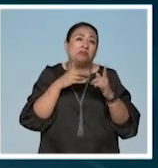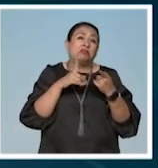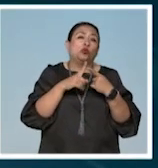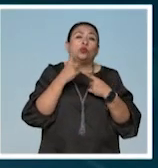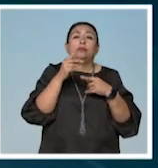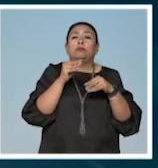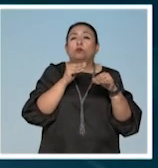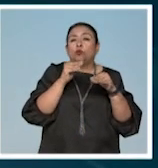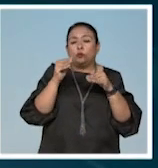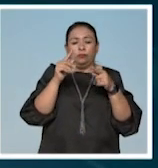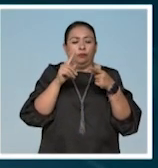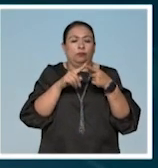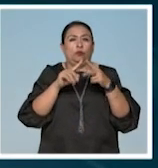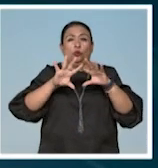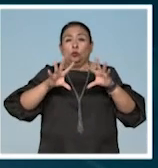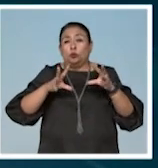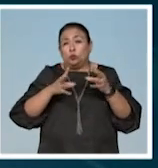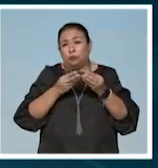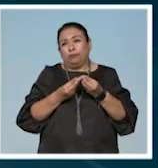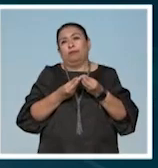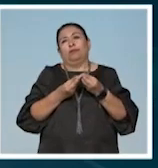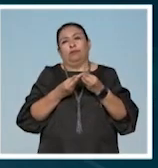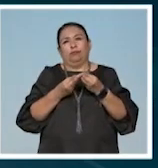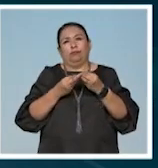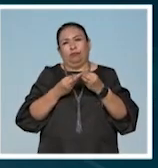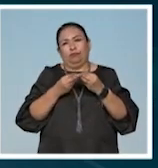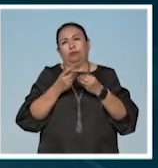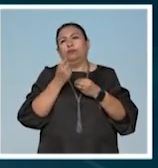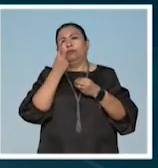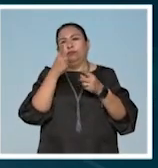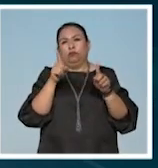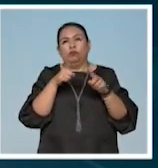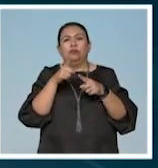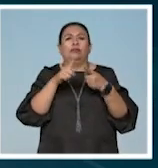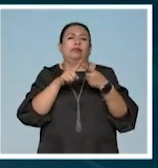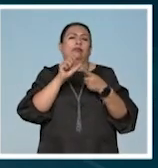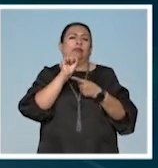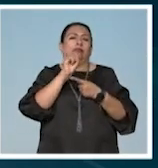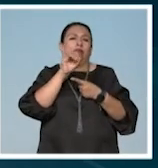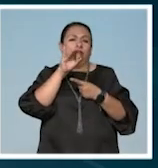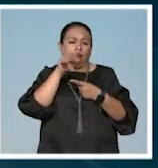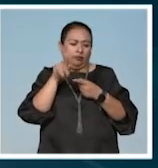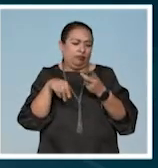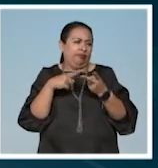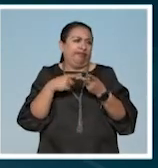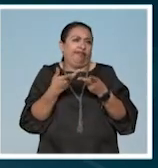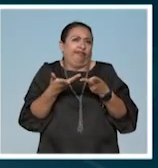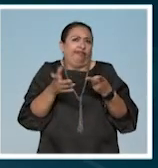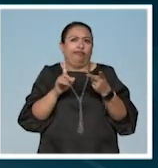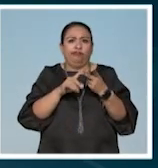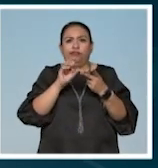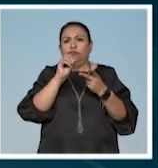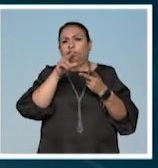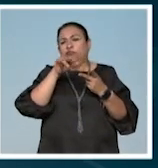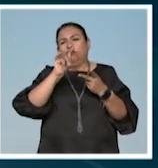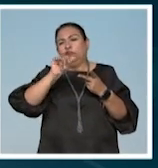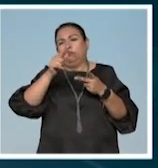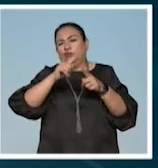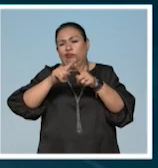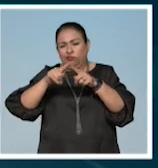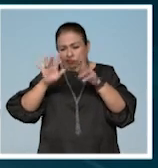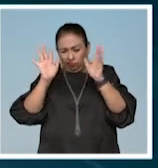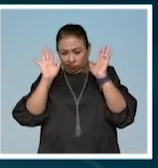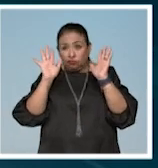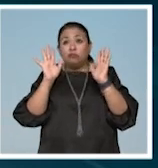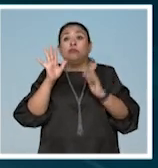movimiento o el conjunto de la obra sea sinfonía sea sonata etcétera